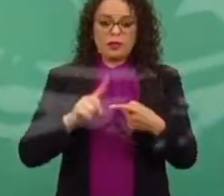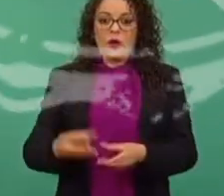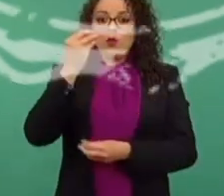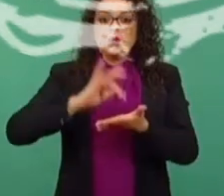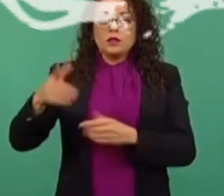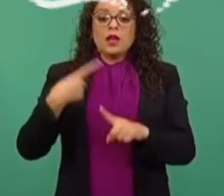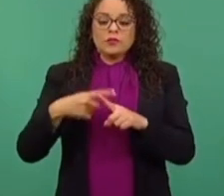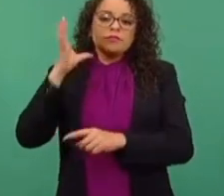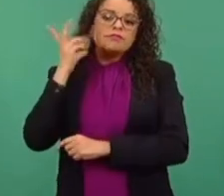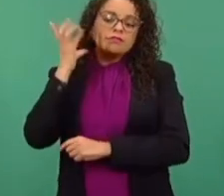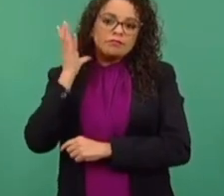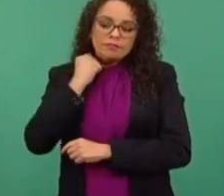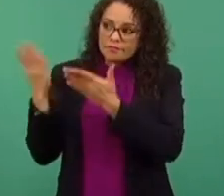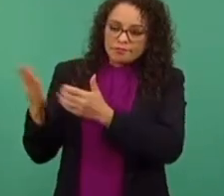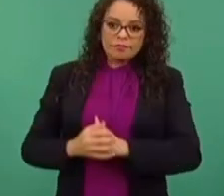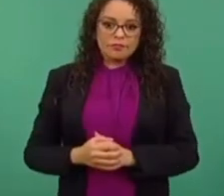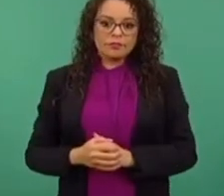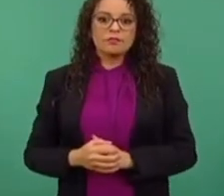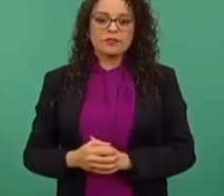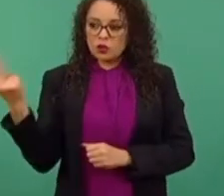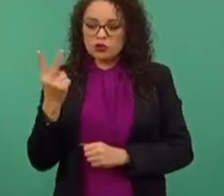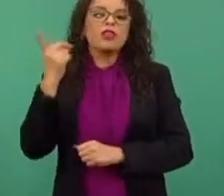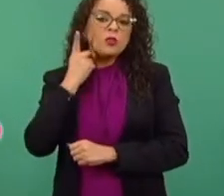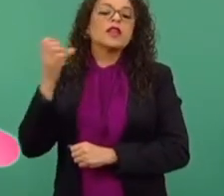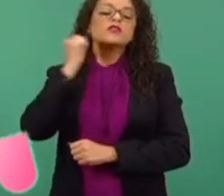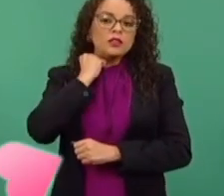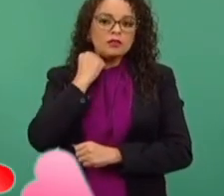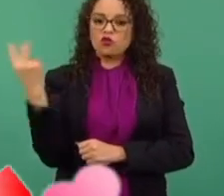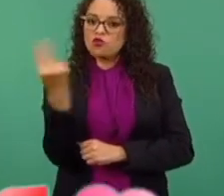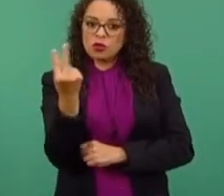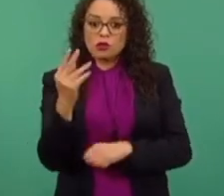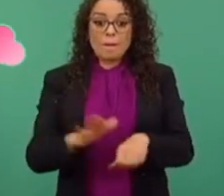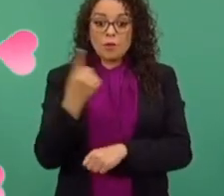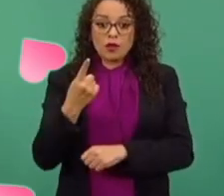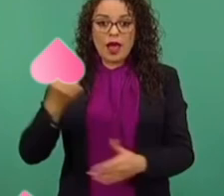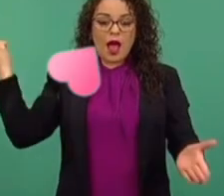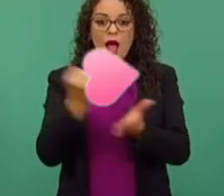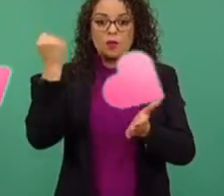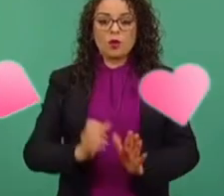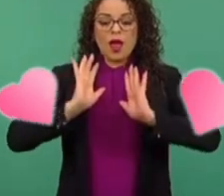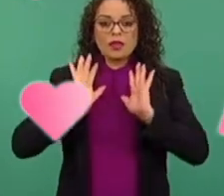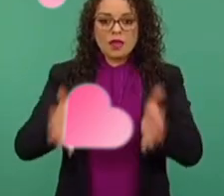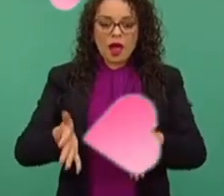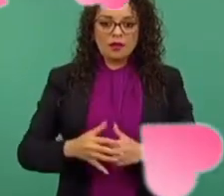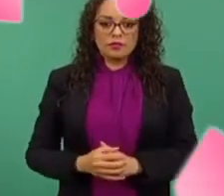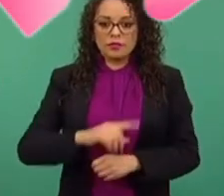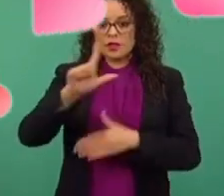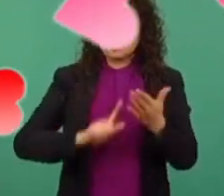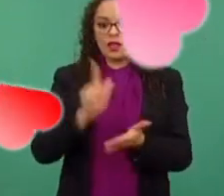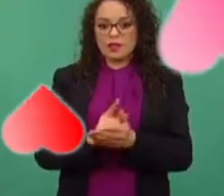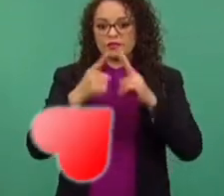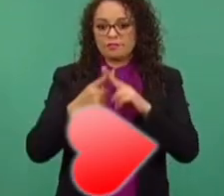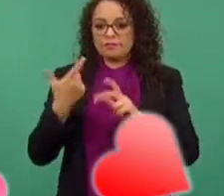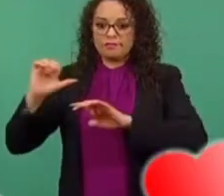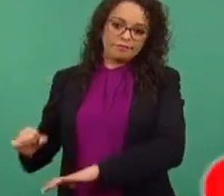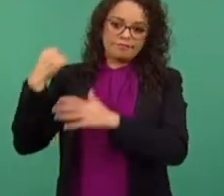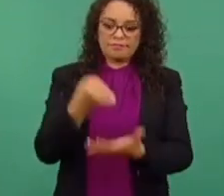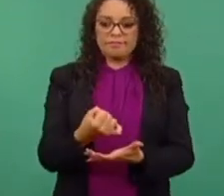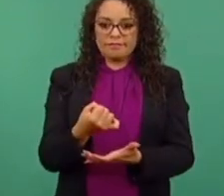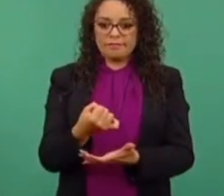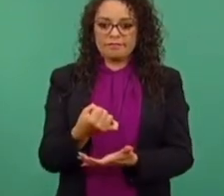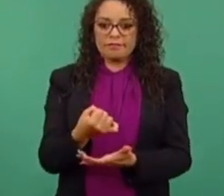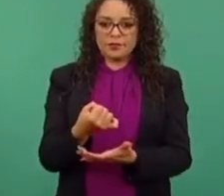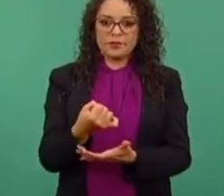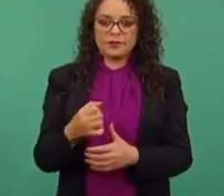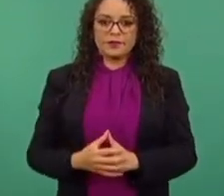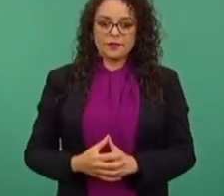Agradecerle mucho a los legisladores, diputados y senadores, porque ya se aprobó la Ley de Ingresos. Y